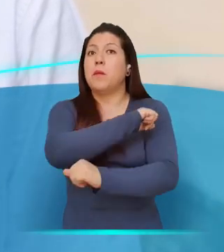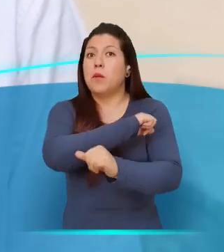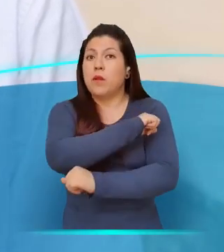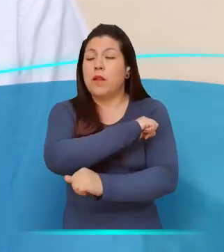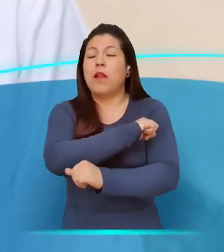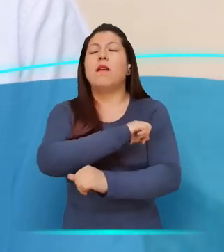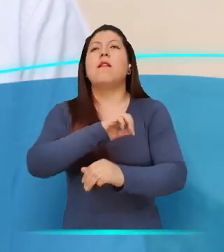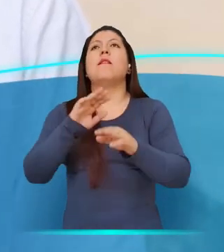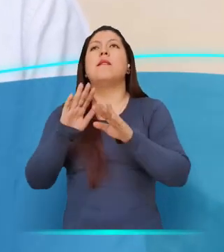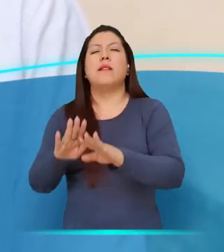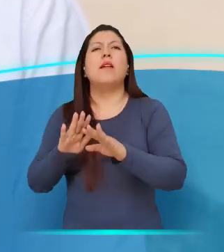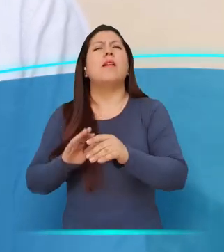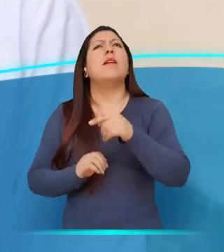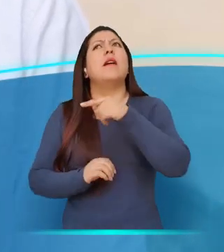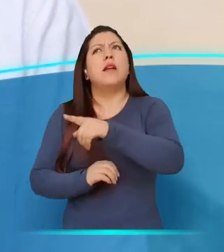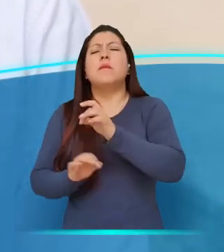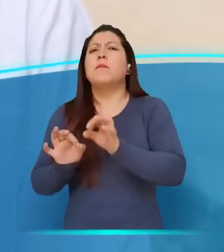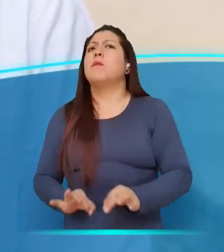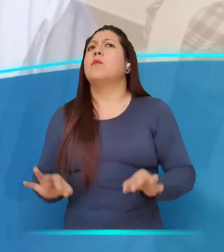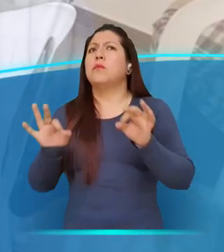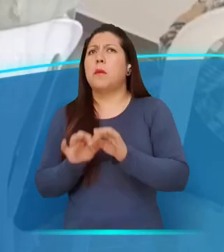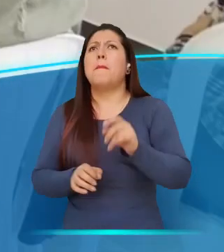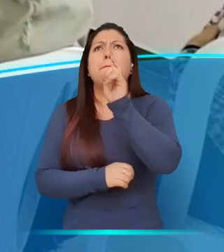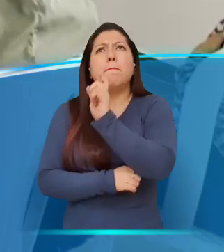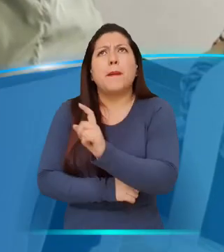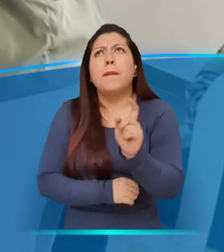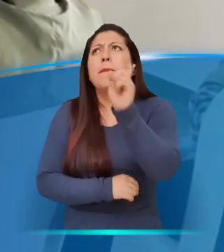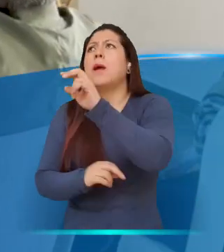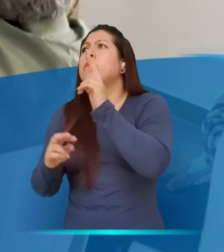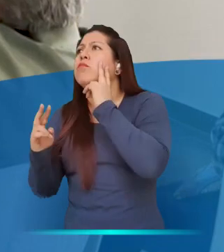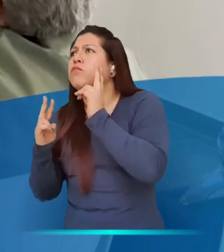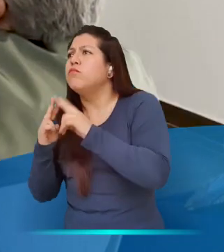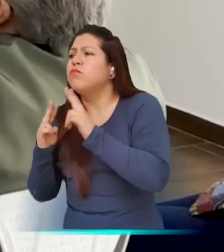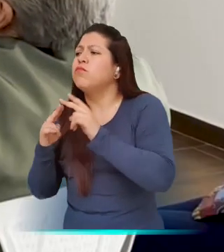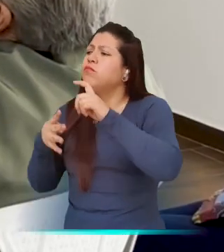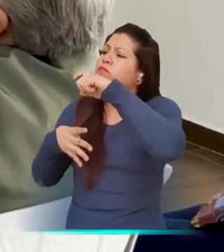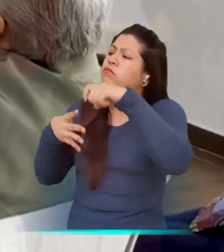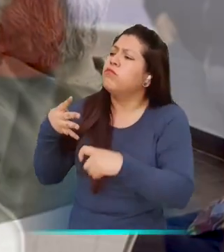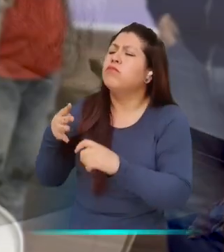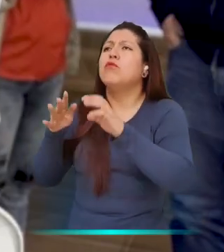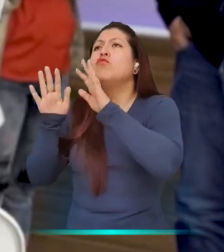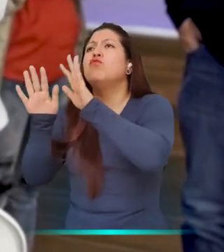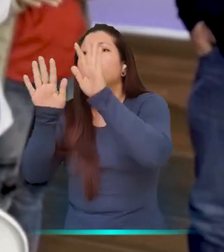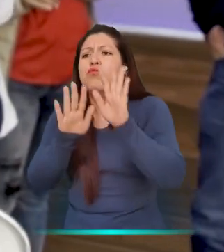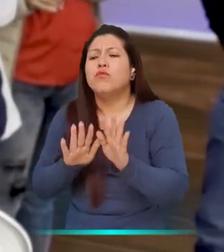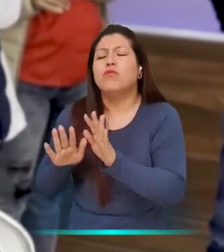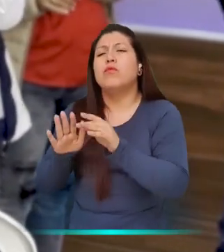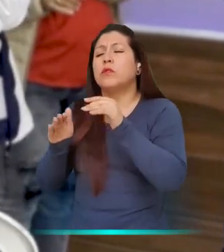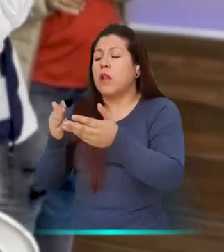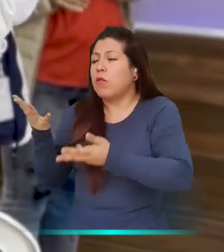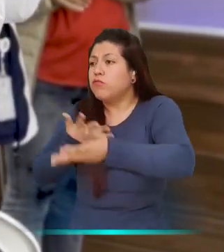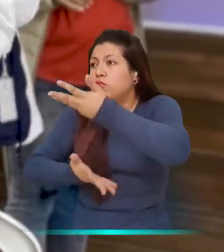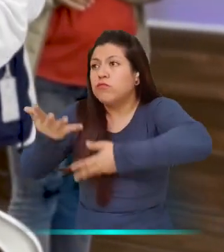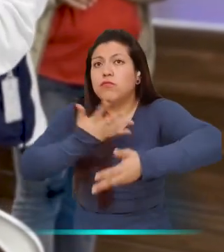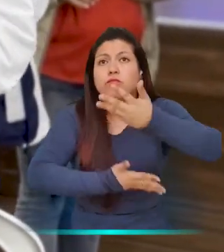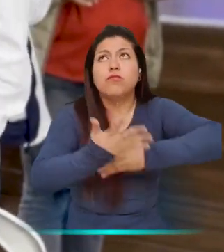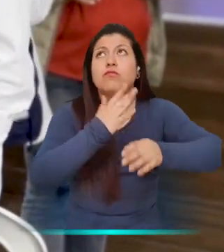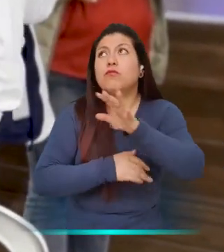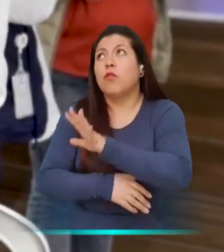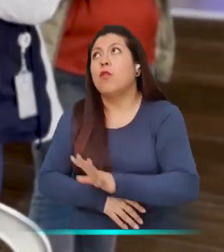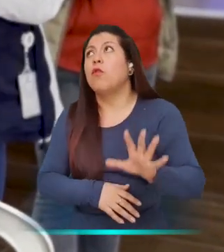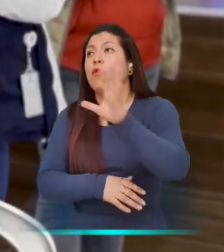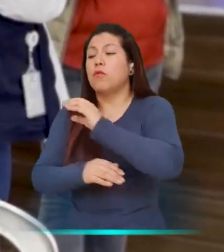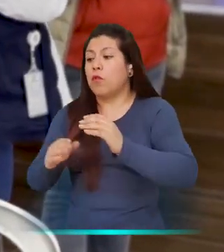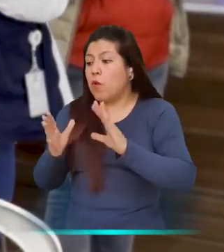departamentales del Registrador Nacional para Boyacá, es muy importante recorrer el territorio y conocer las necesidades de cada uno de